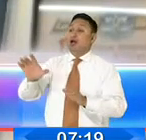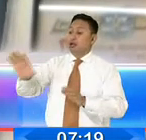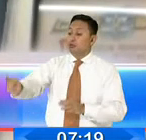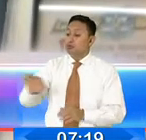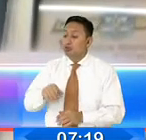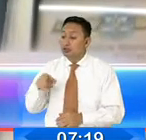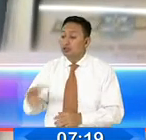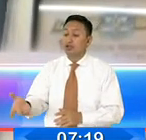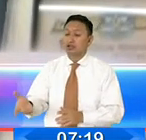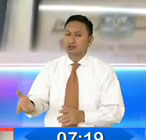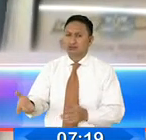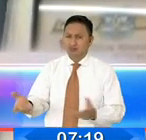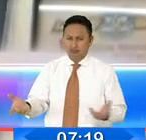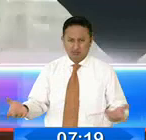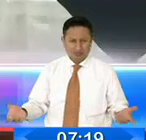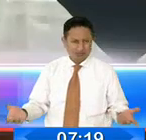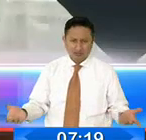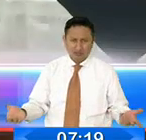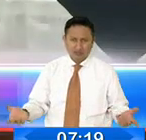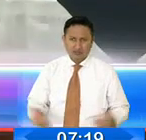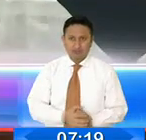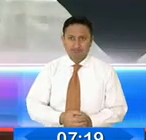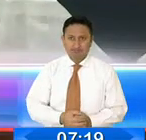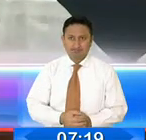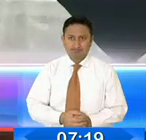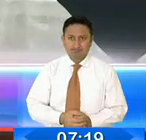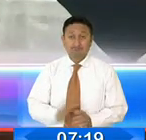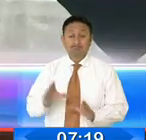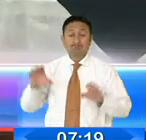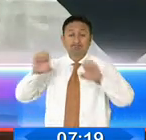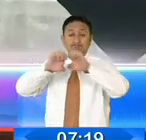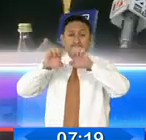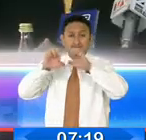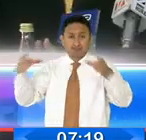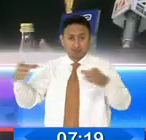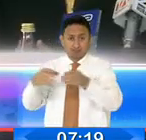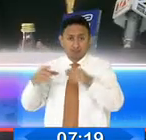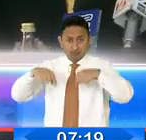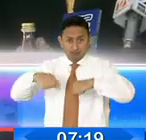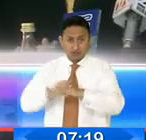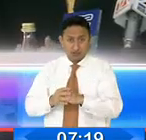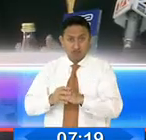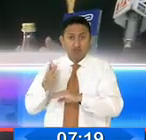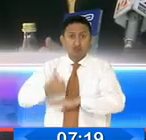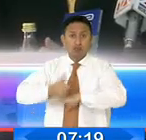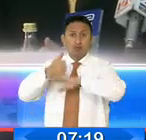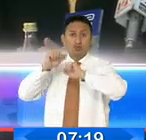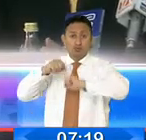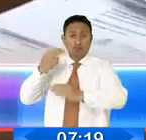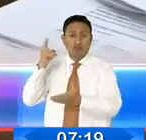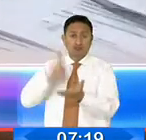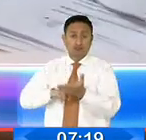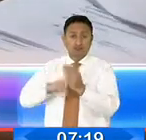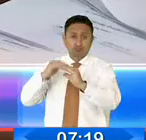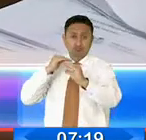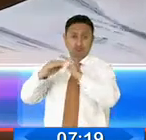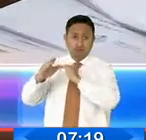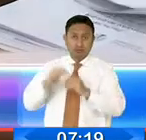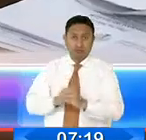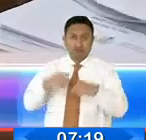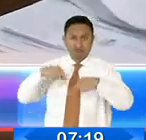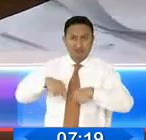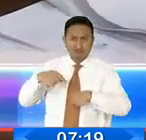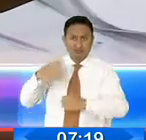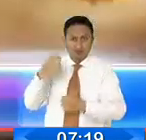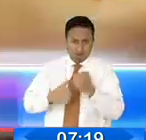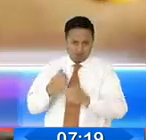trámite pendiente para resolverlo. Los sectores empresariales aseguran que enviaron a las autoridades una carta expresando todos los